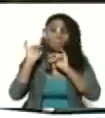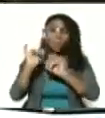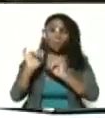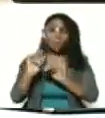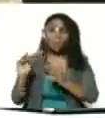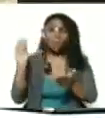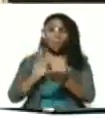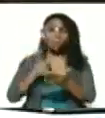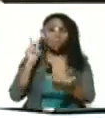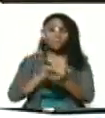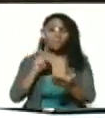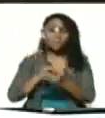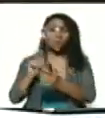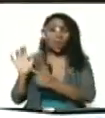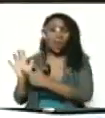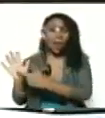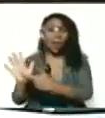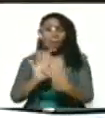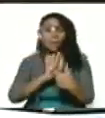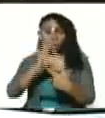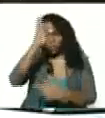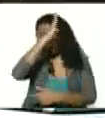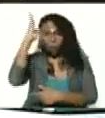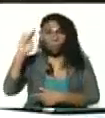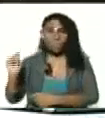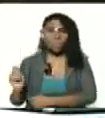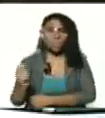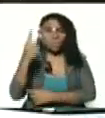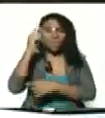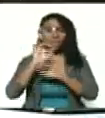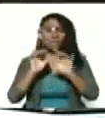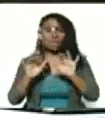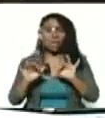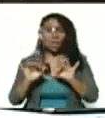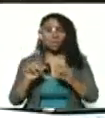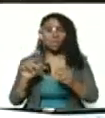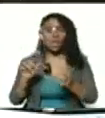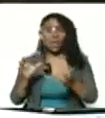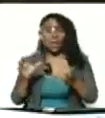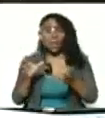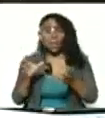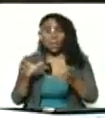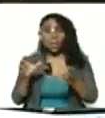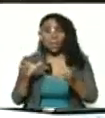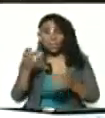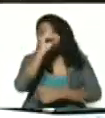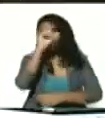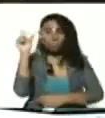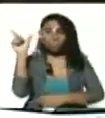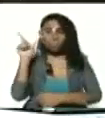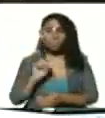postulaciones dando el ejemplo Diosdado como primer secretario del Partido Socialista Unido de Venezuela